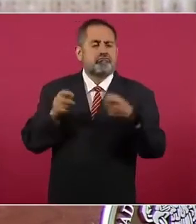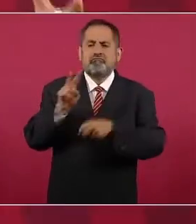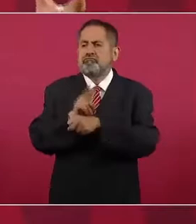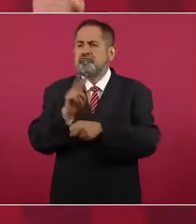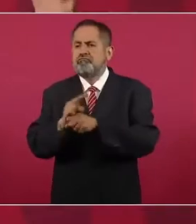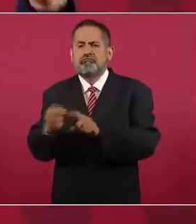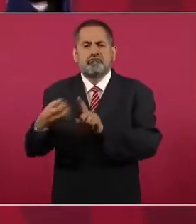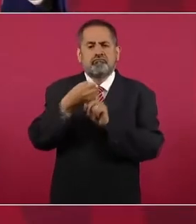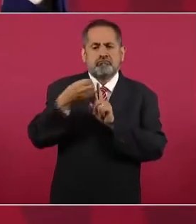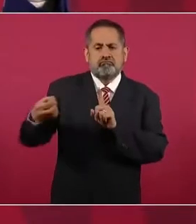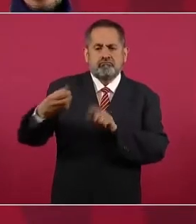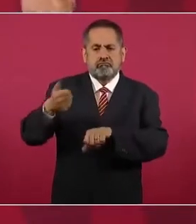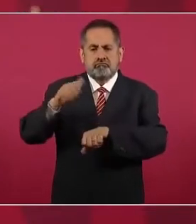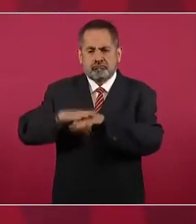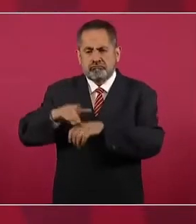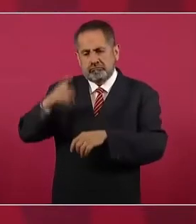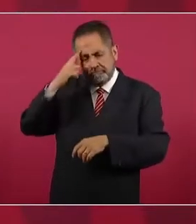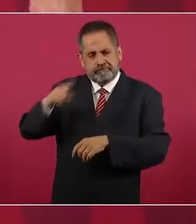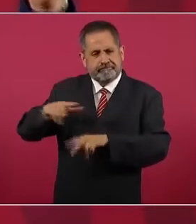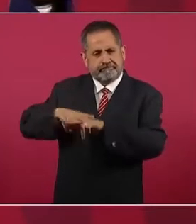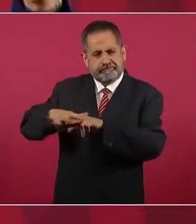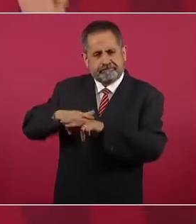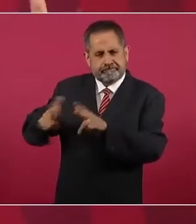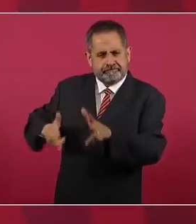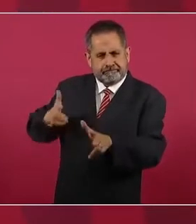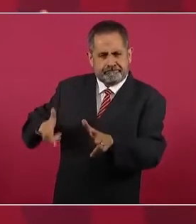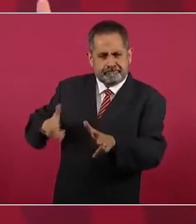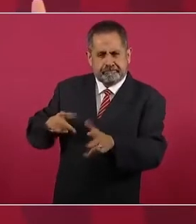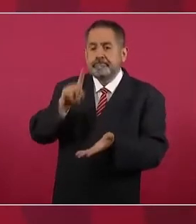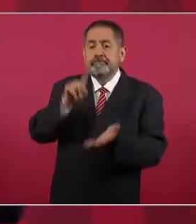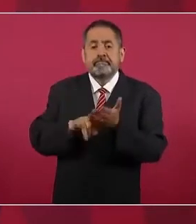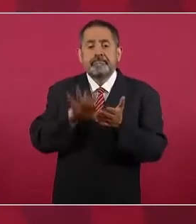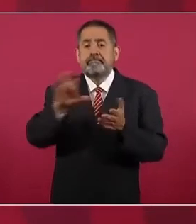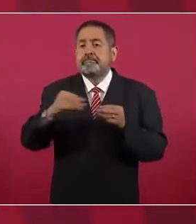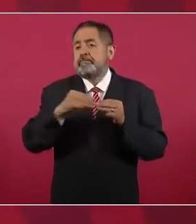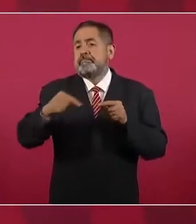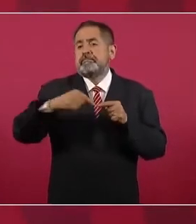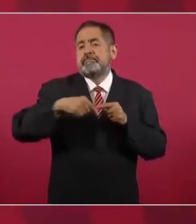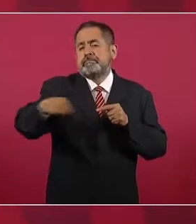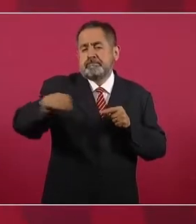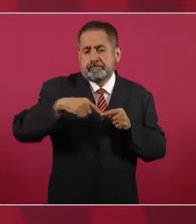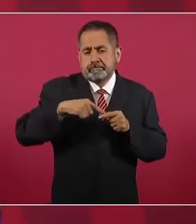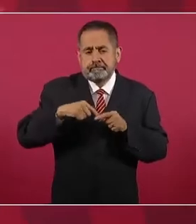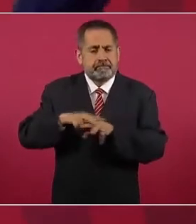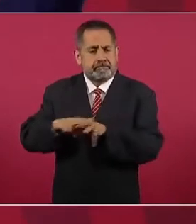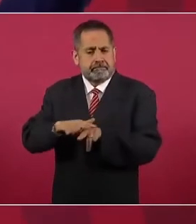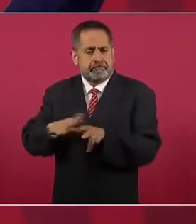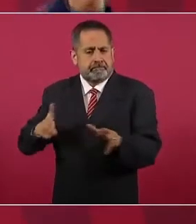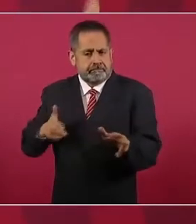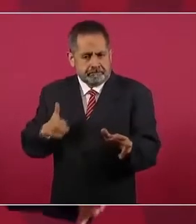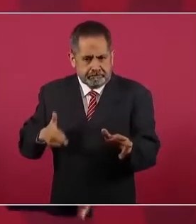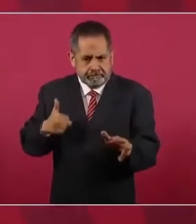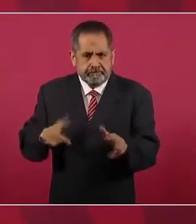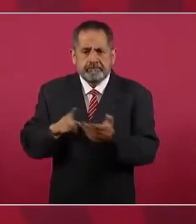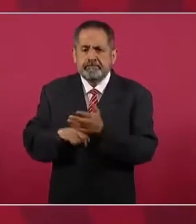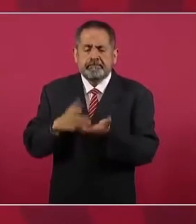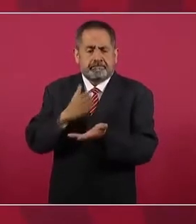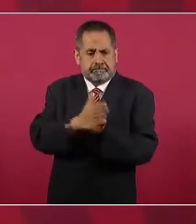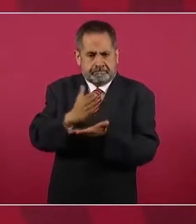administrar el Tren Maya, los mil 500 kilómetros del Tren Maya, las estaciones,